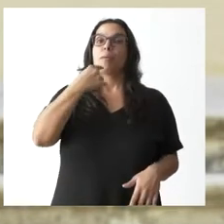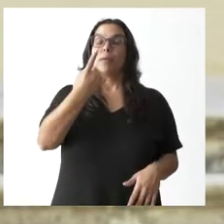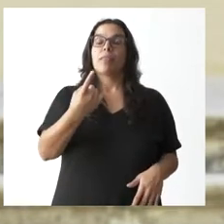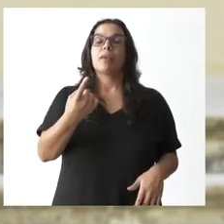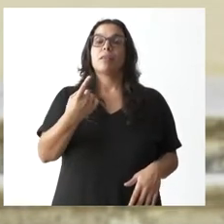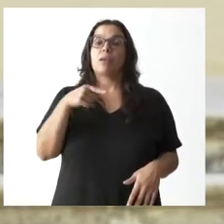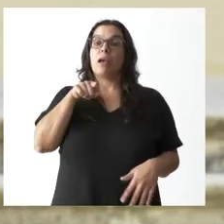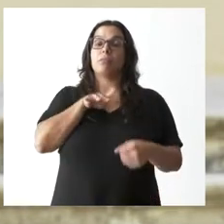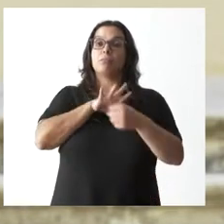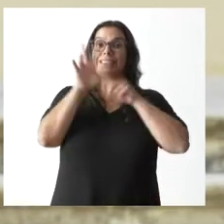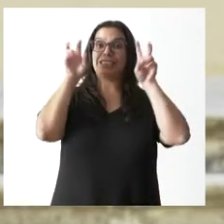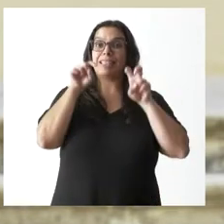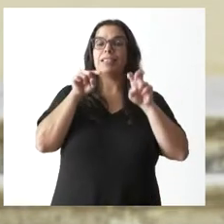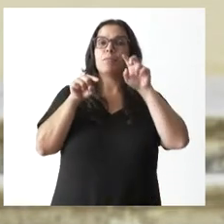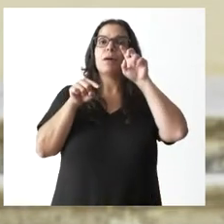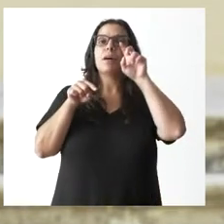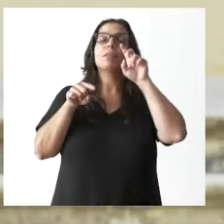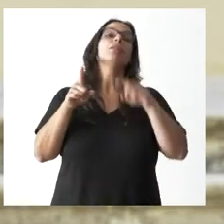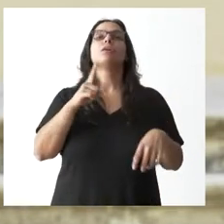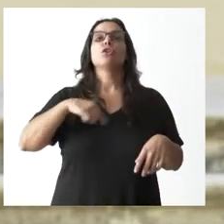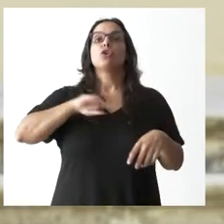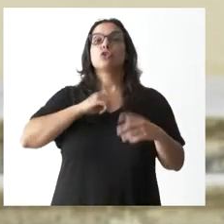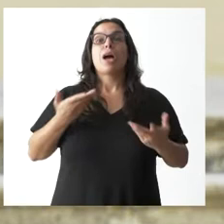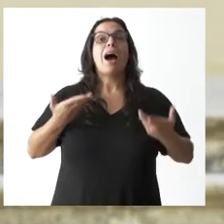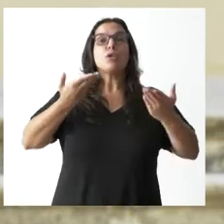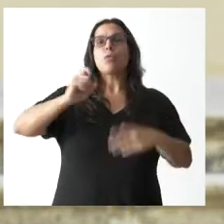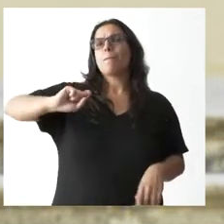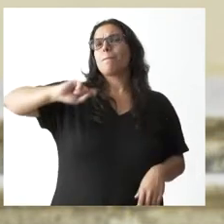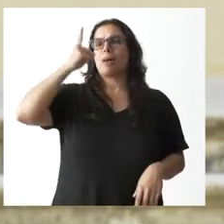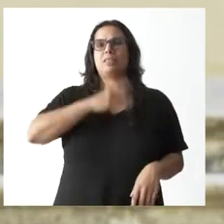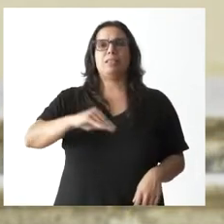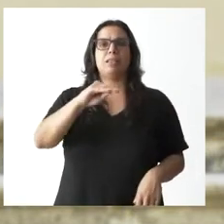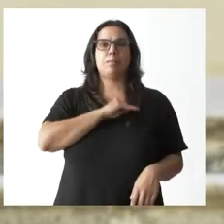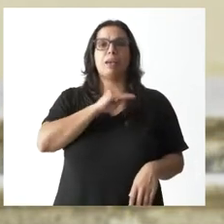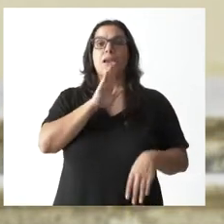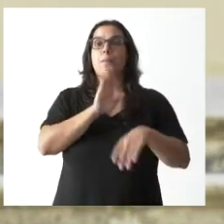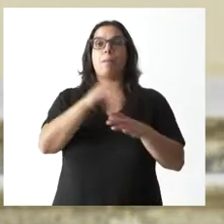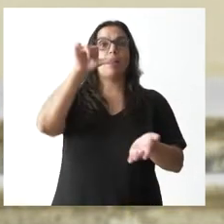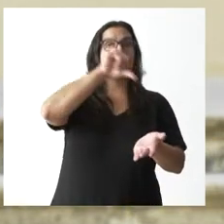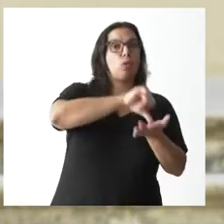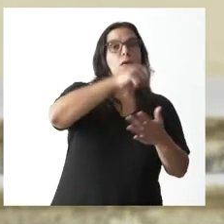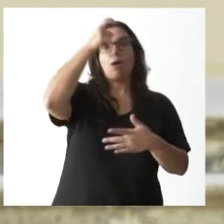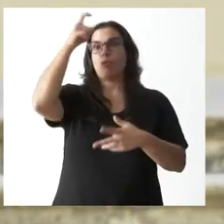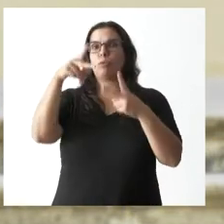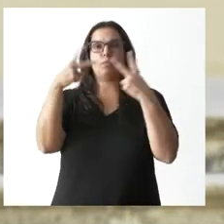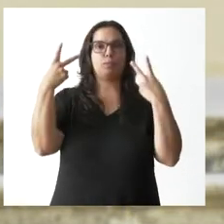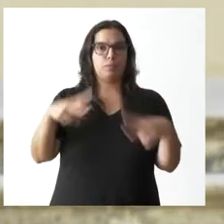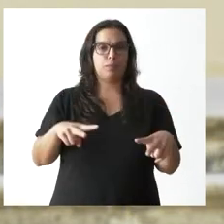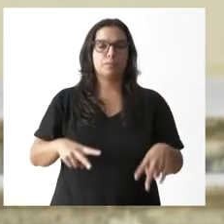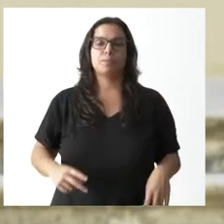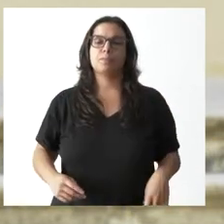ámbito que tenemos las ayudas más altas de España, tanto en el medio urbano como en el medio rural.